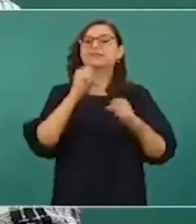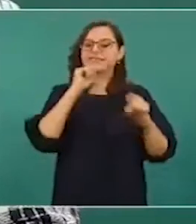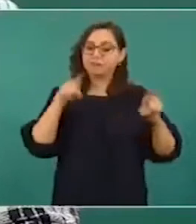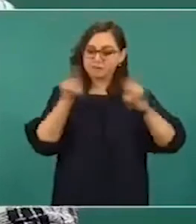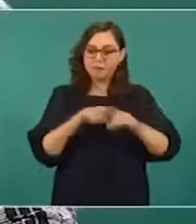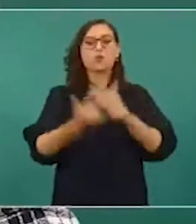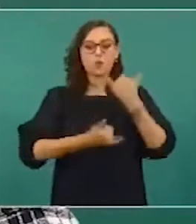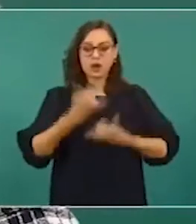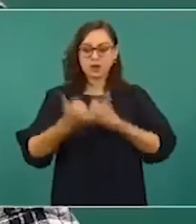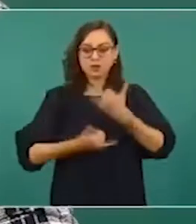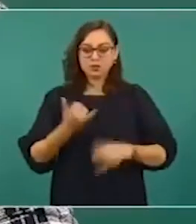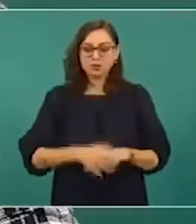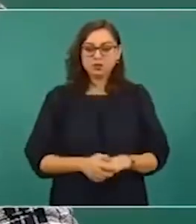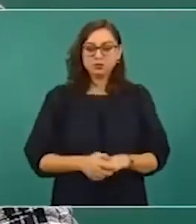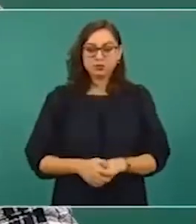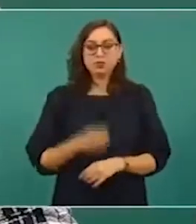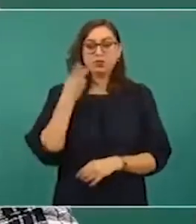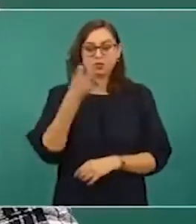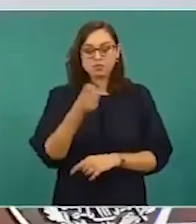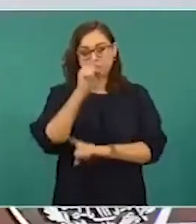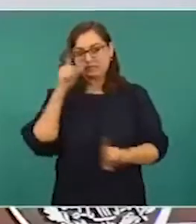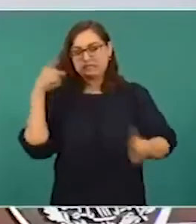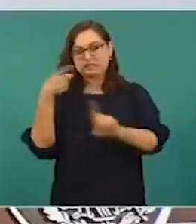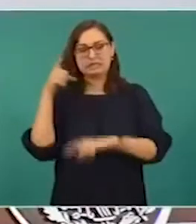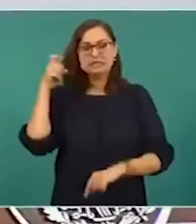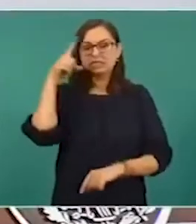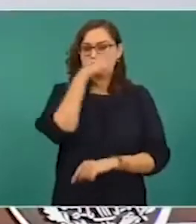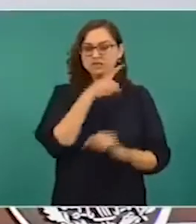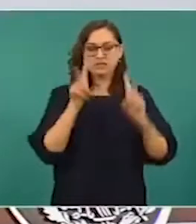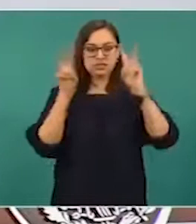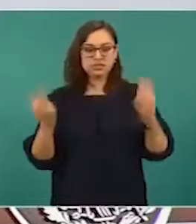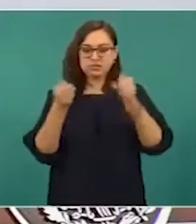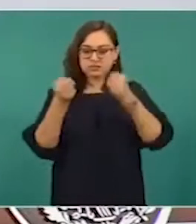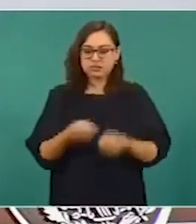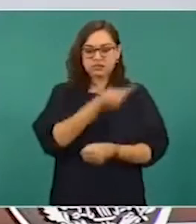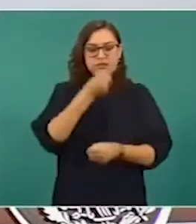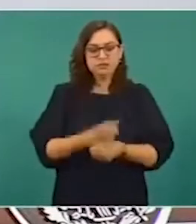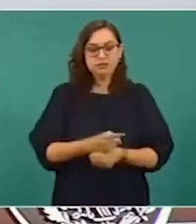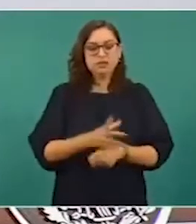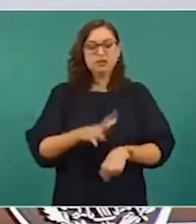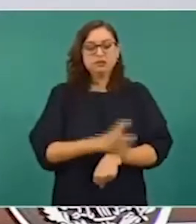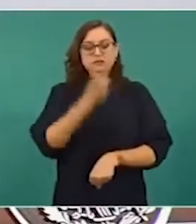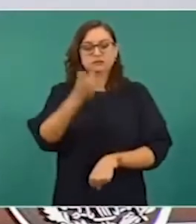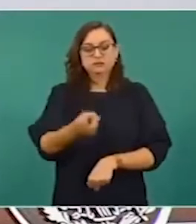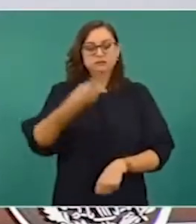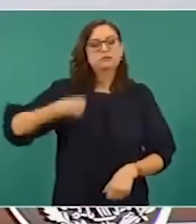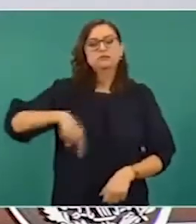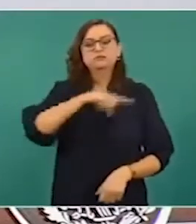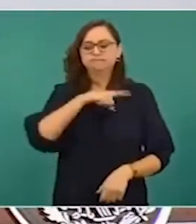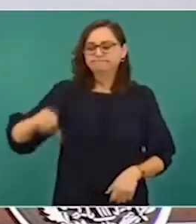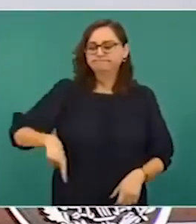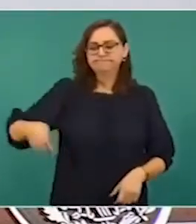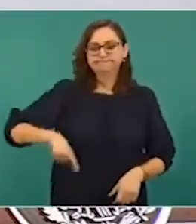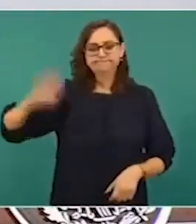Esta realidad representa un nuevo reto en materia de seguridad. Por ello, desde el gobierno federal